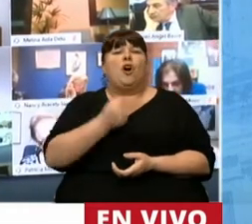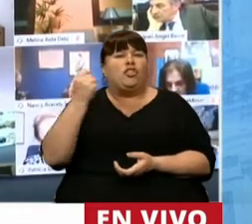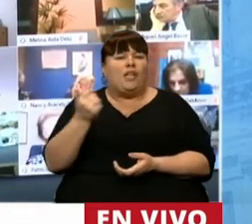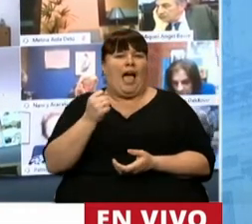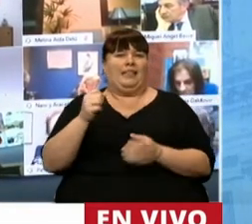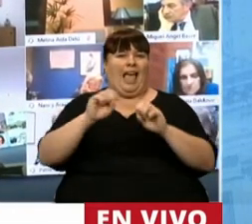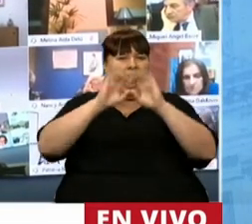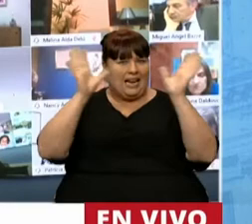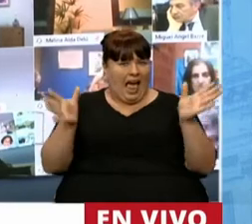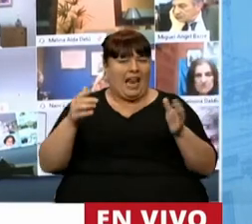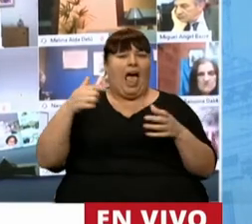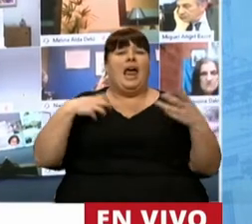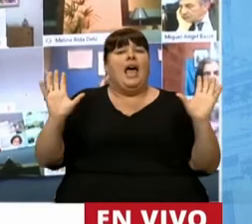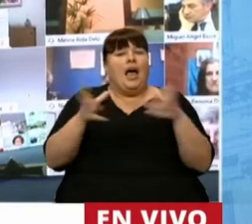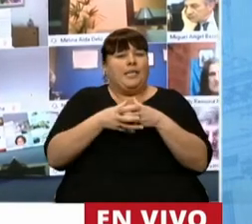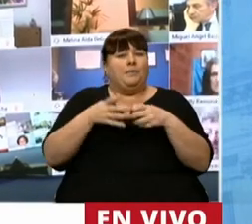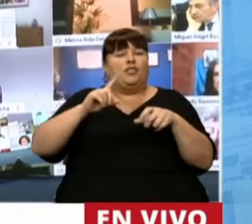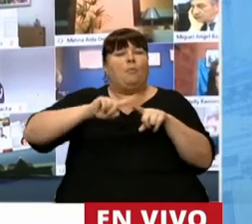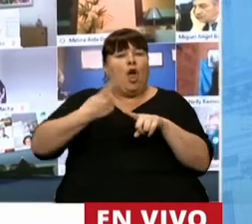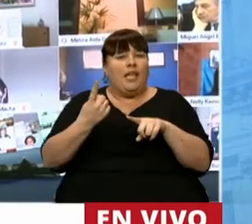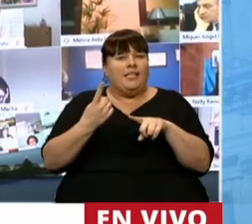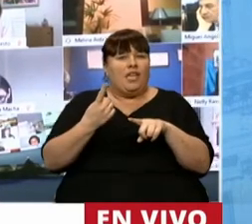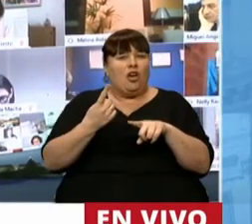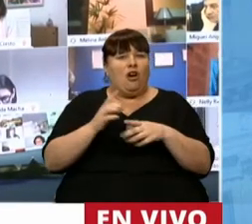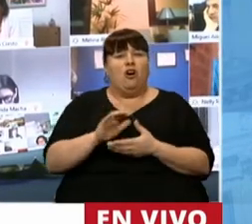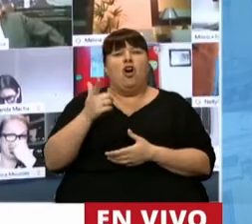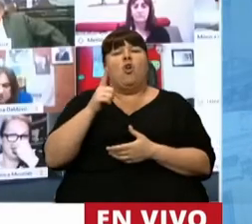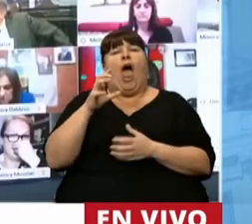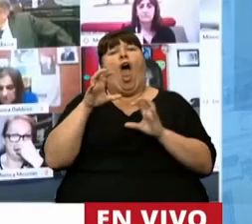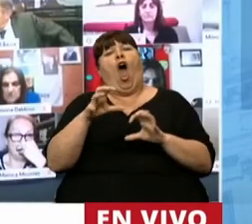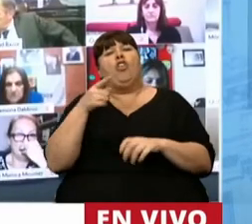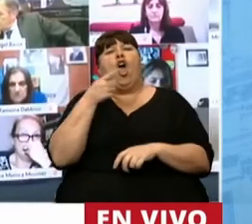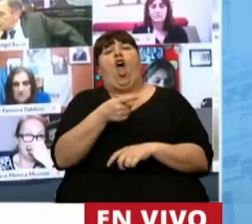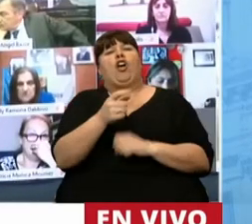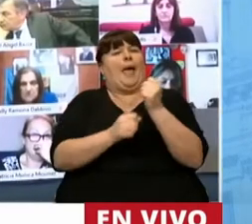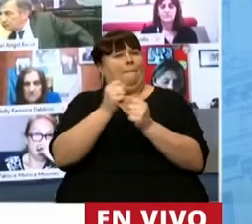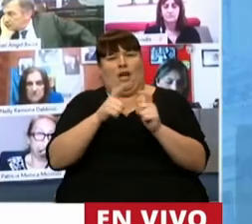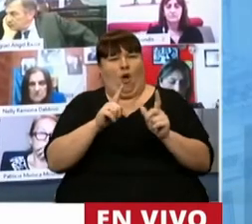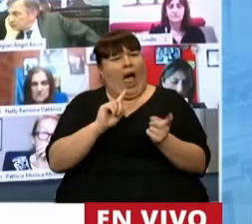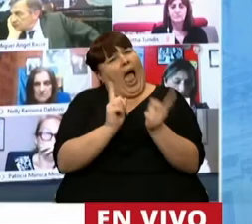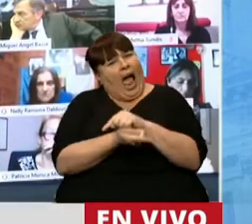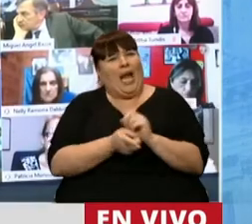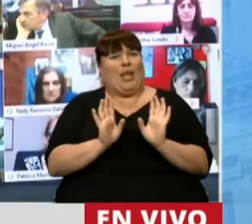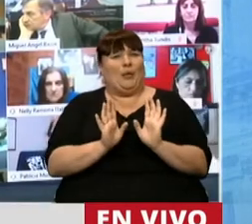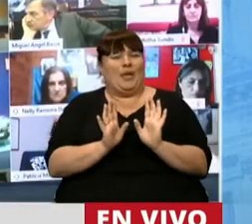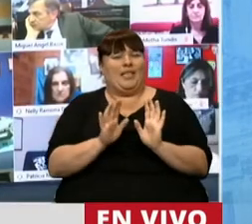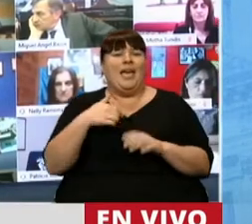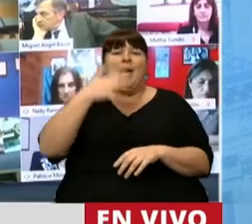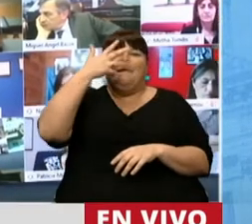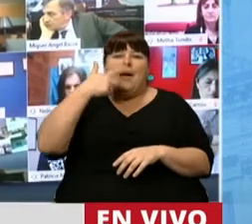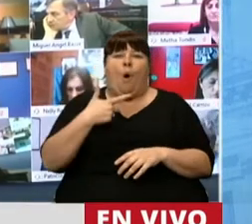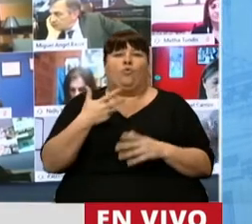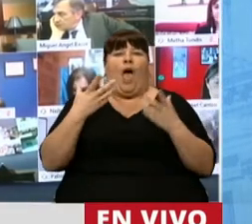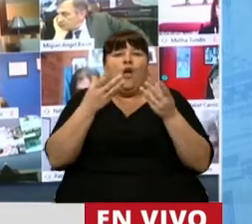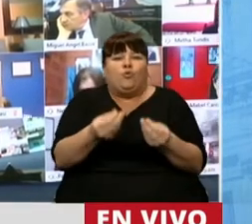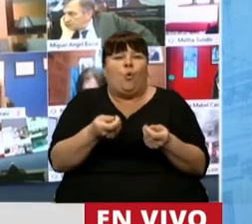aclarar que nuestro espacio político no tiene odio contra ninguna empresa. Al contrario, quisiéramos poder